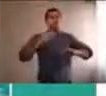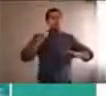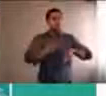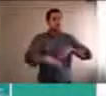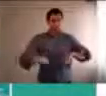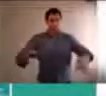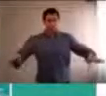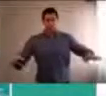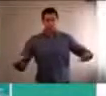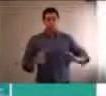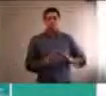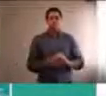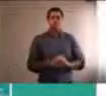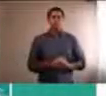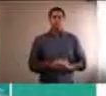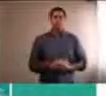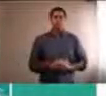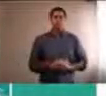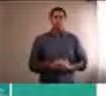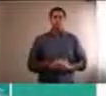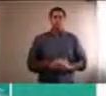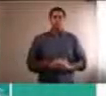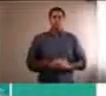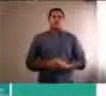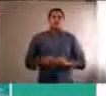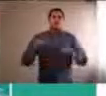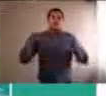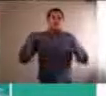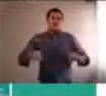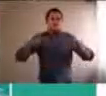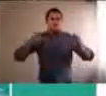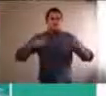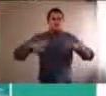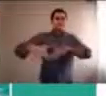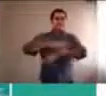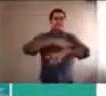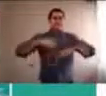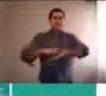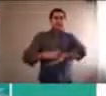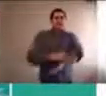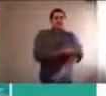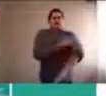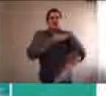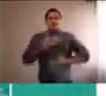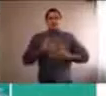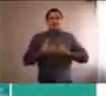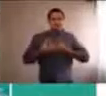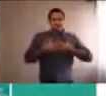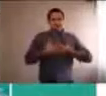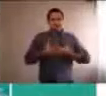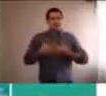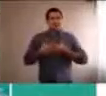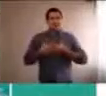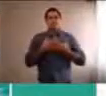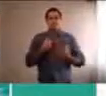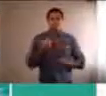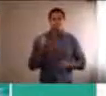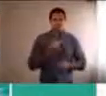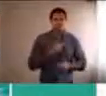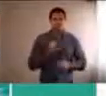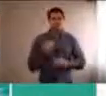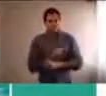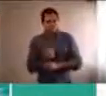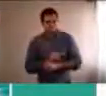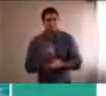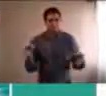en este que nos pasa, y en esta mezcla de emociones, también se juegan otro montón de cosas. Nombrábamos la preocupación